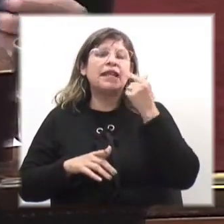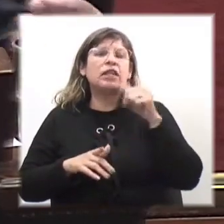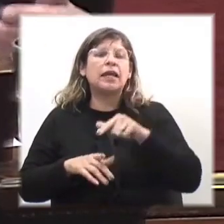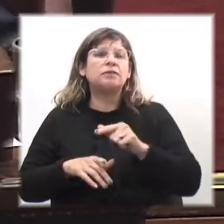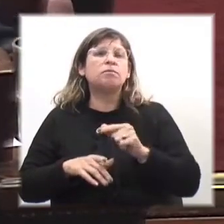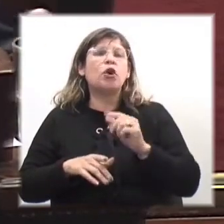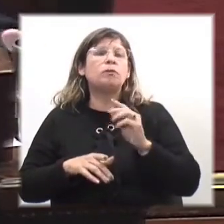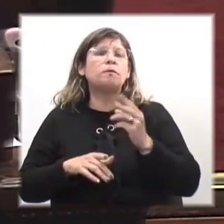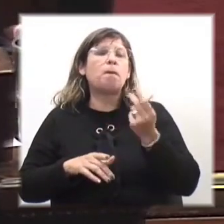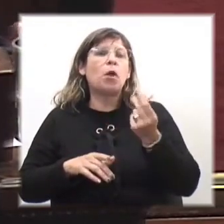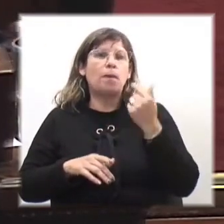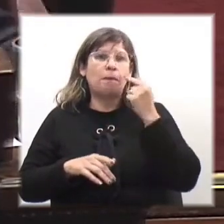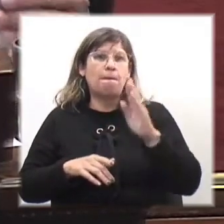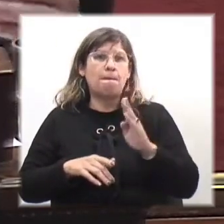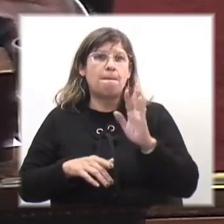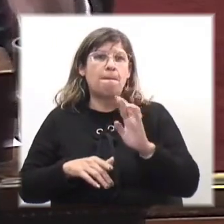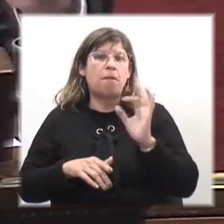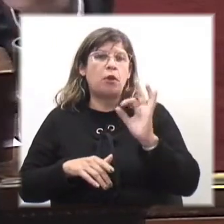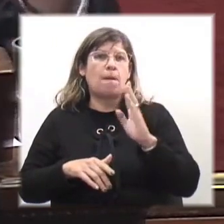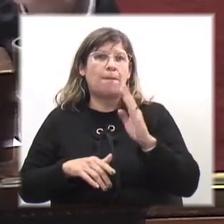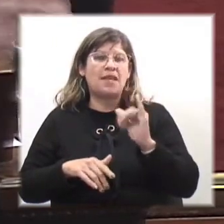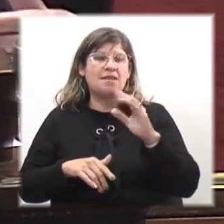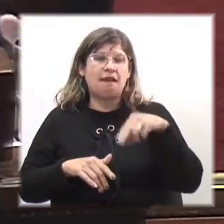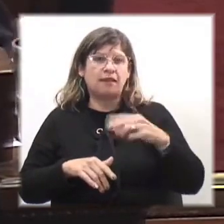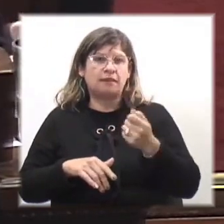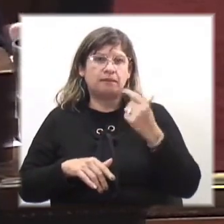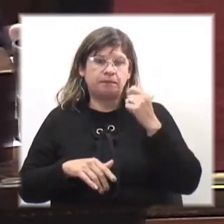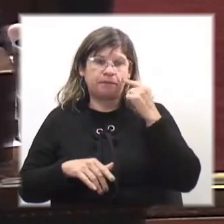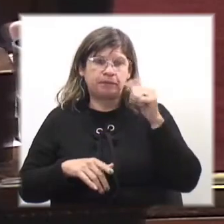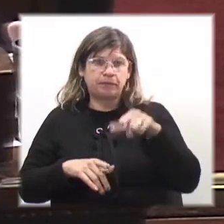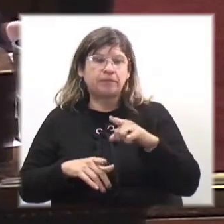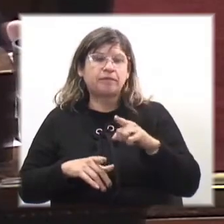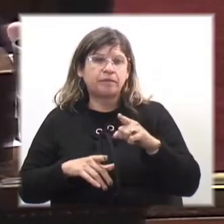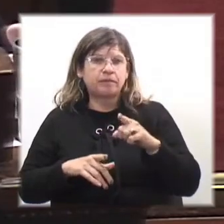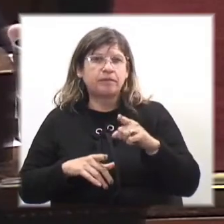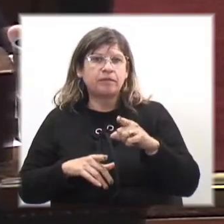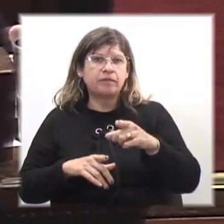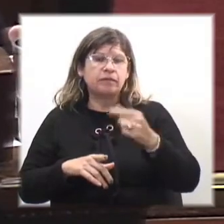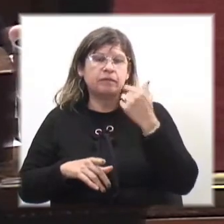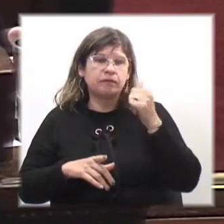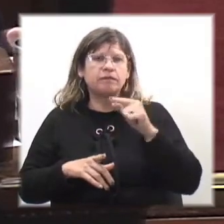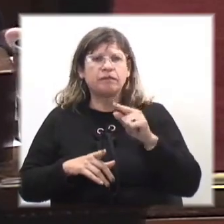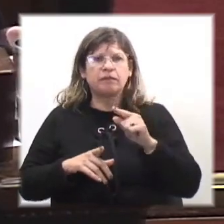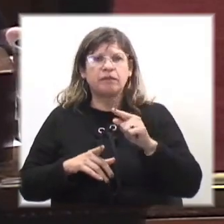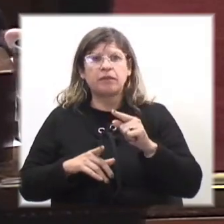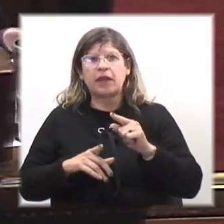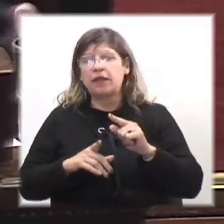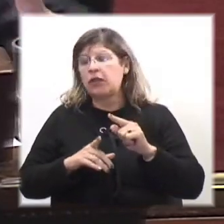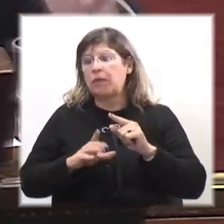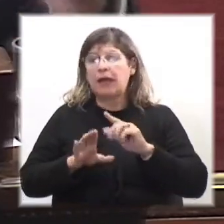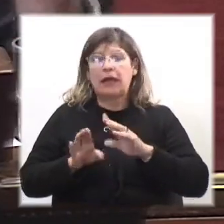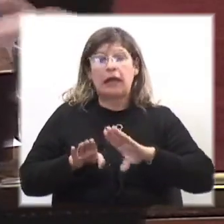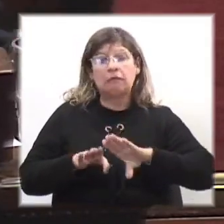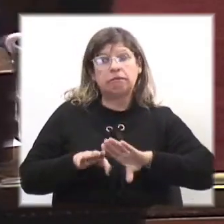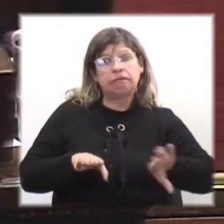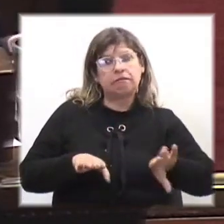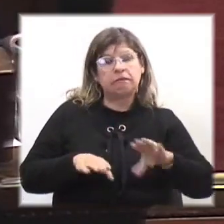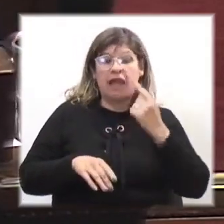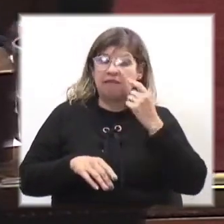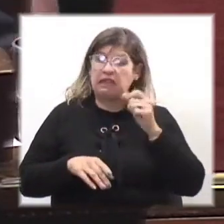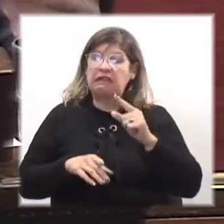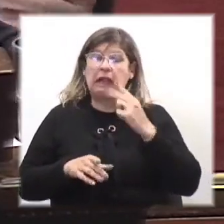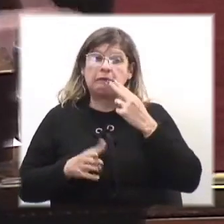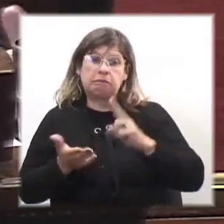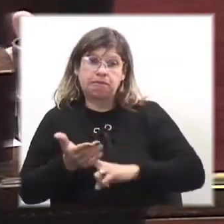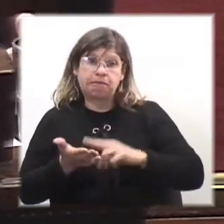Entonces, ahí también se puede dar un caso de intentar evadir impuestos, justificando ingresos